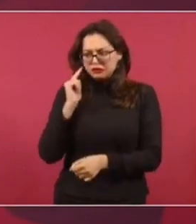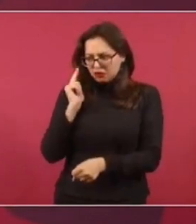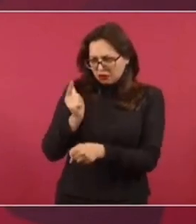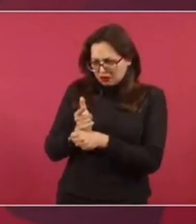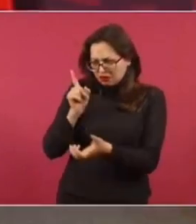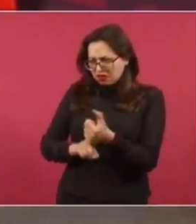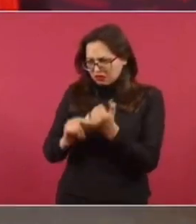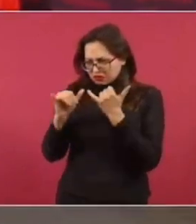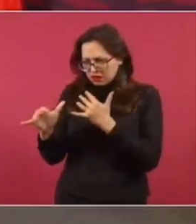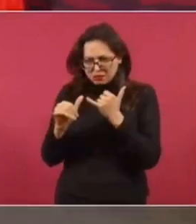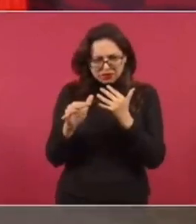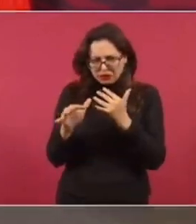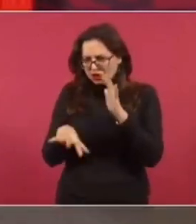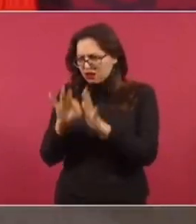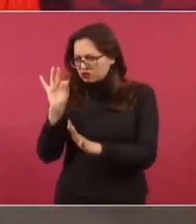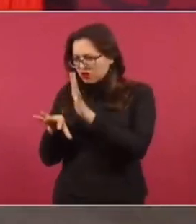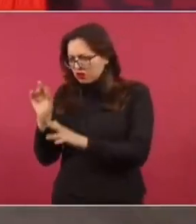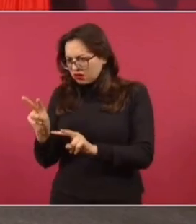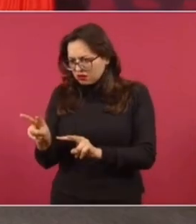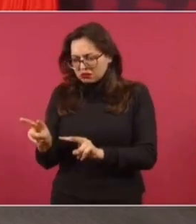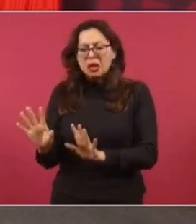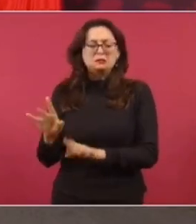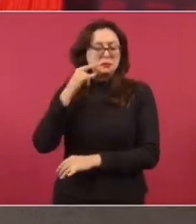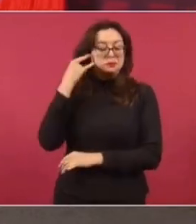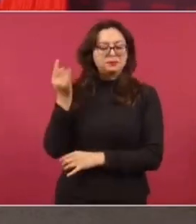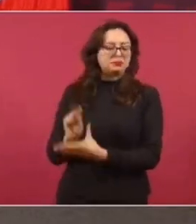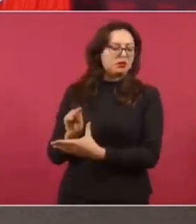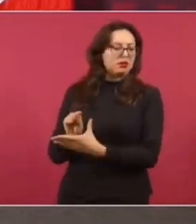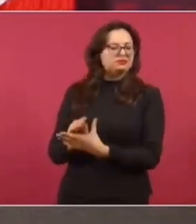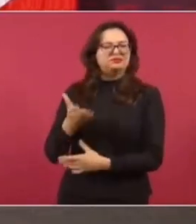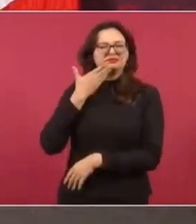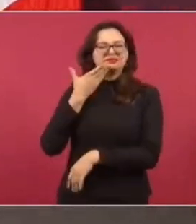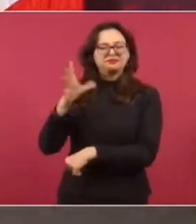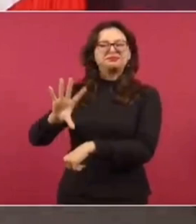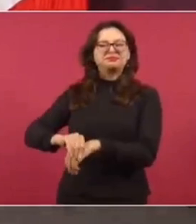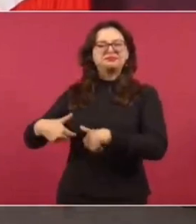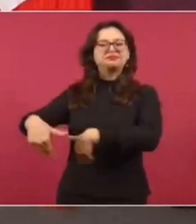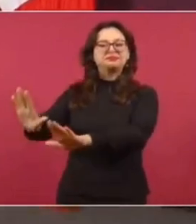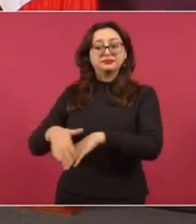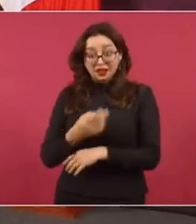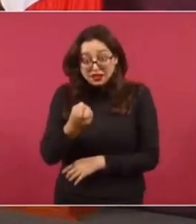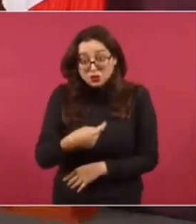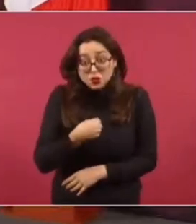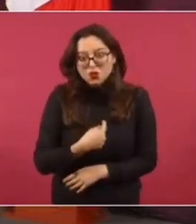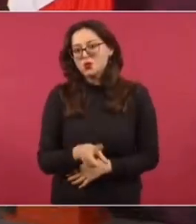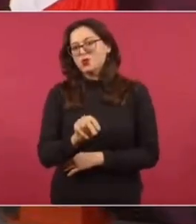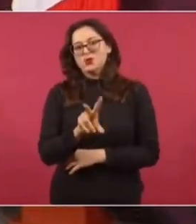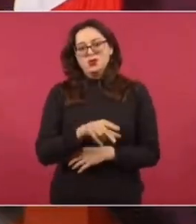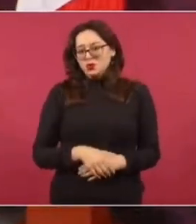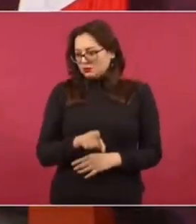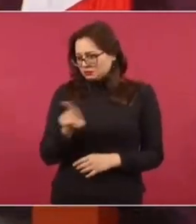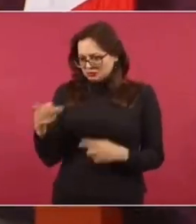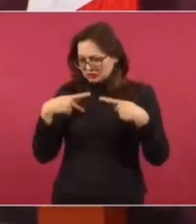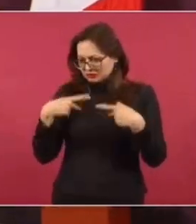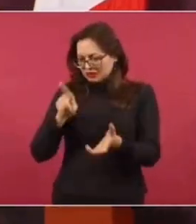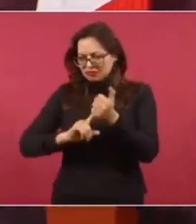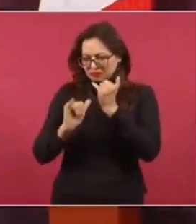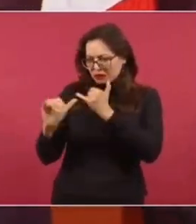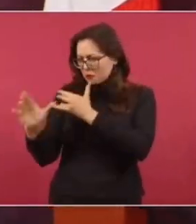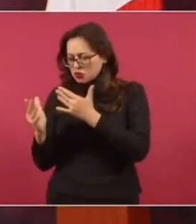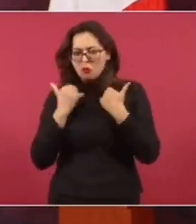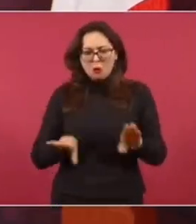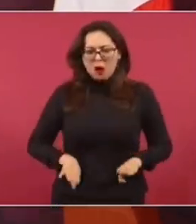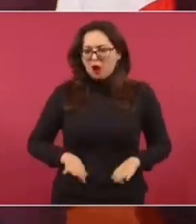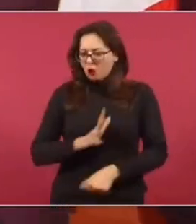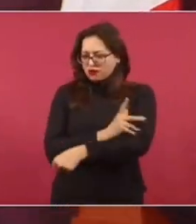y que sigan llegando agentes que no tienen principios, no tienen ideales, que lo que están